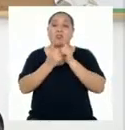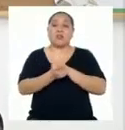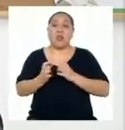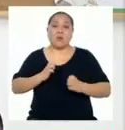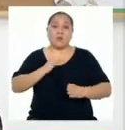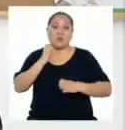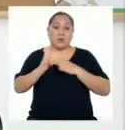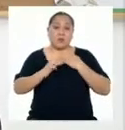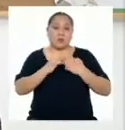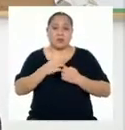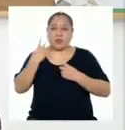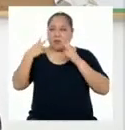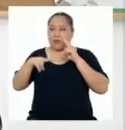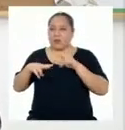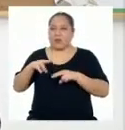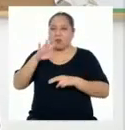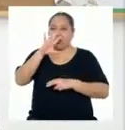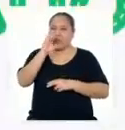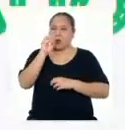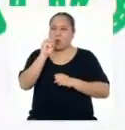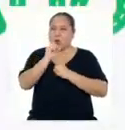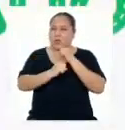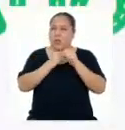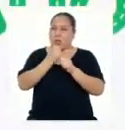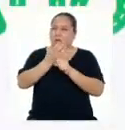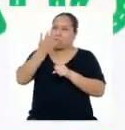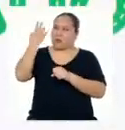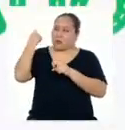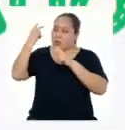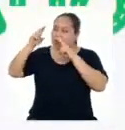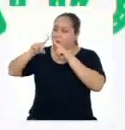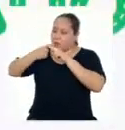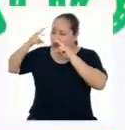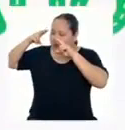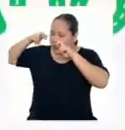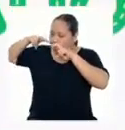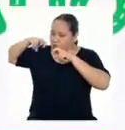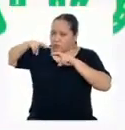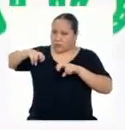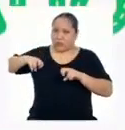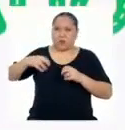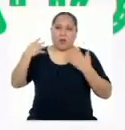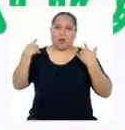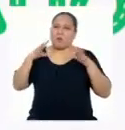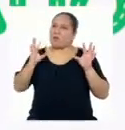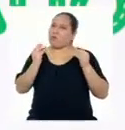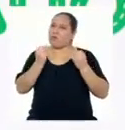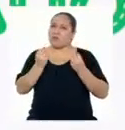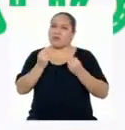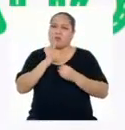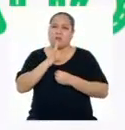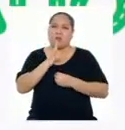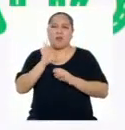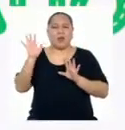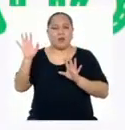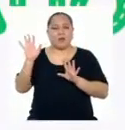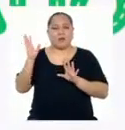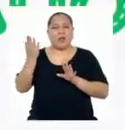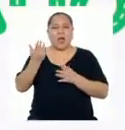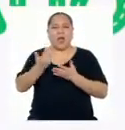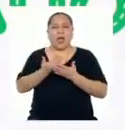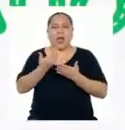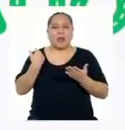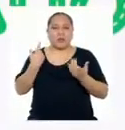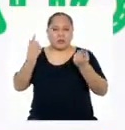se ha observado desde hace más de 50 años. Ah, su profesor Gustavo, entonces, harto de qué hablar. Mejor, antes